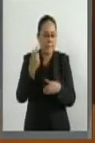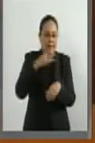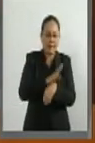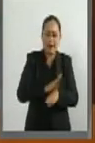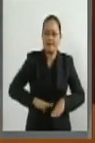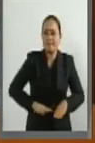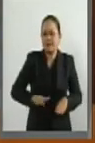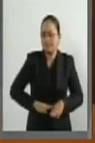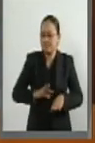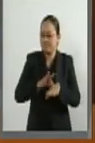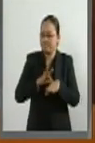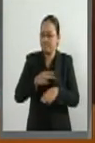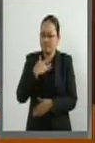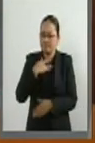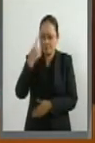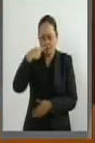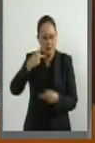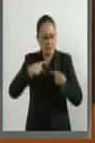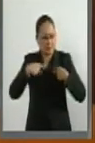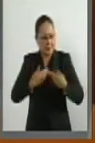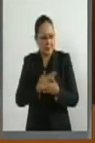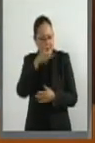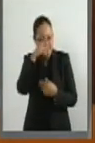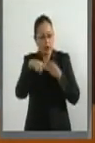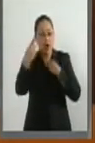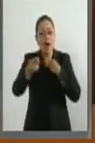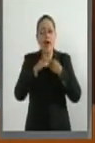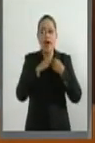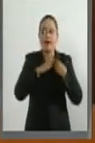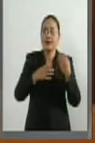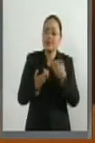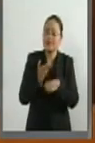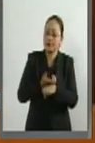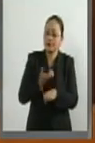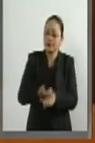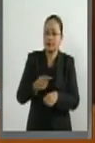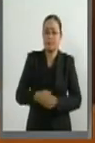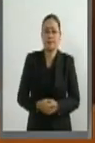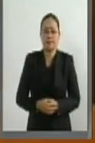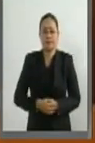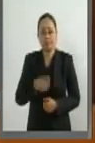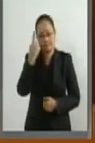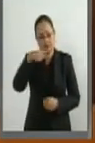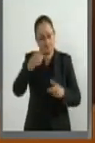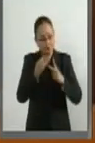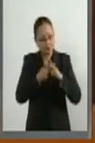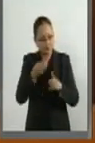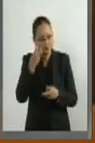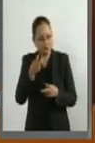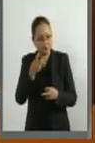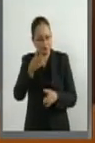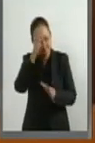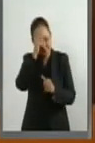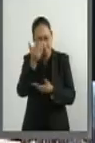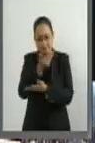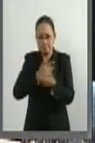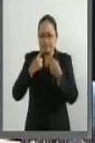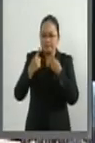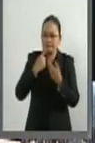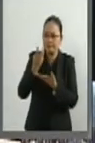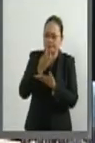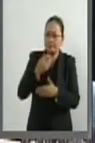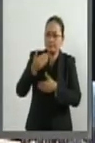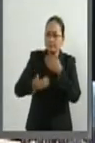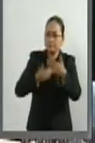tangibles para nuestros ciudadanos. Al iniciar estas negociaciones, usted mismo ha reconocido que el proceso